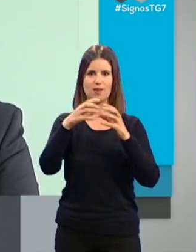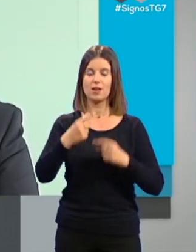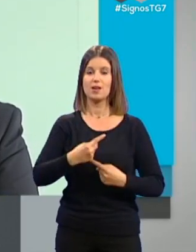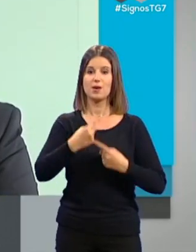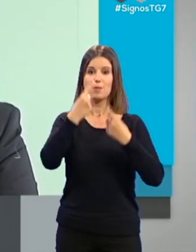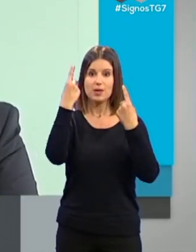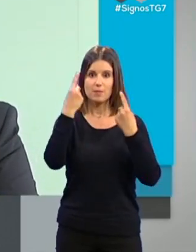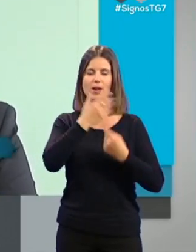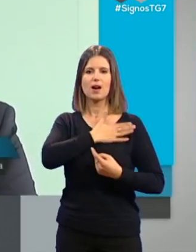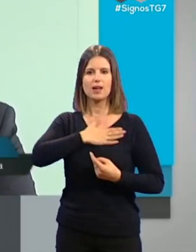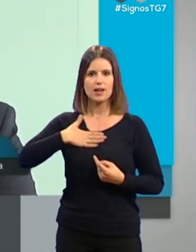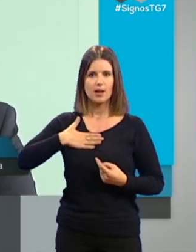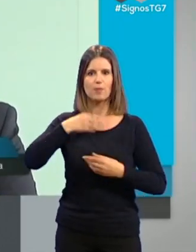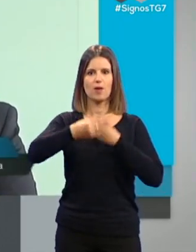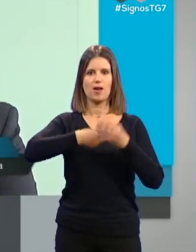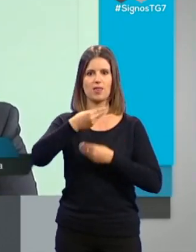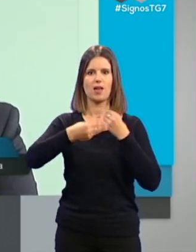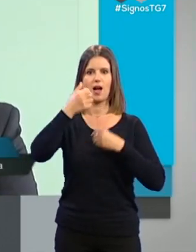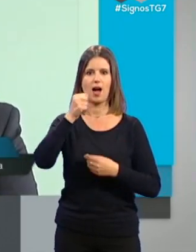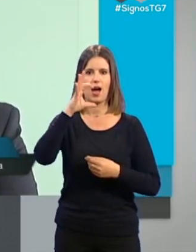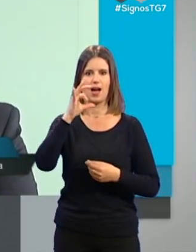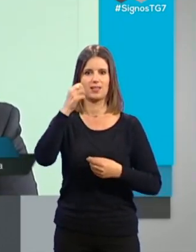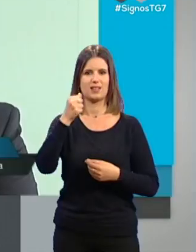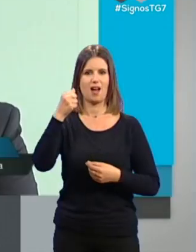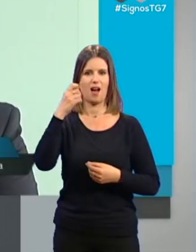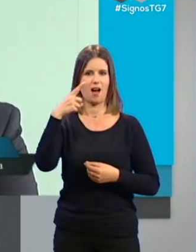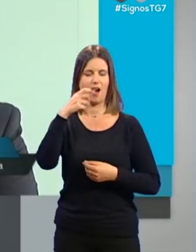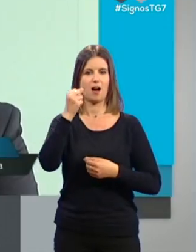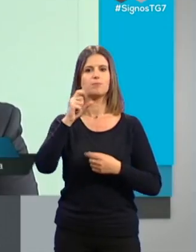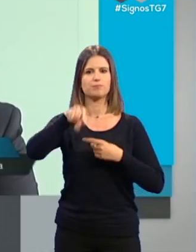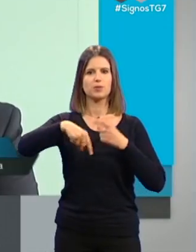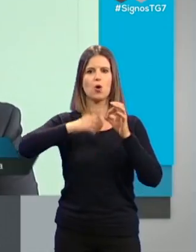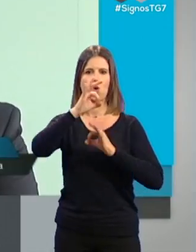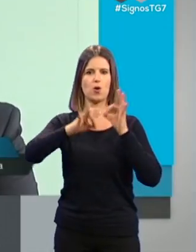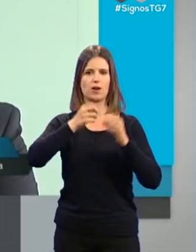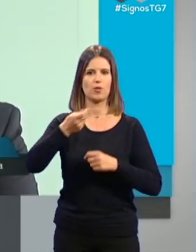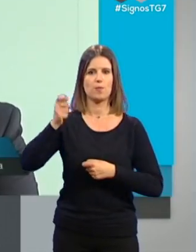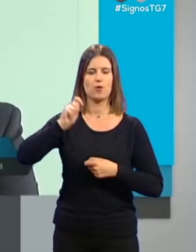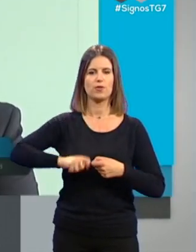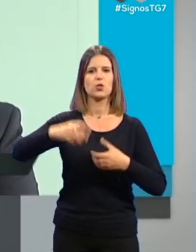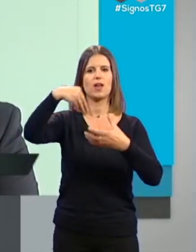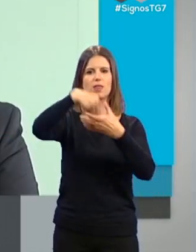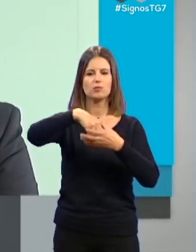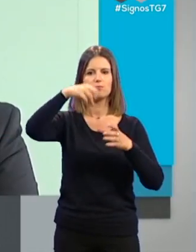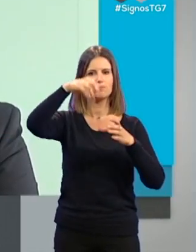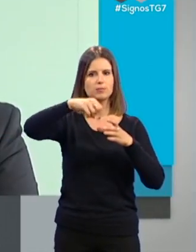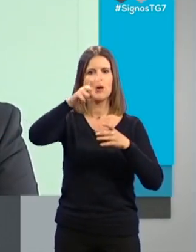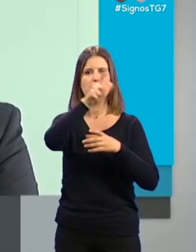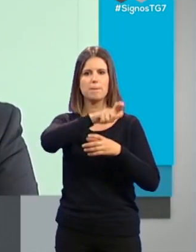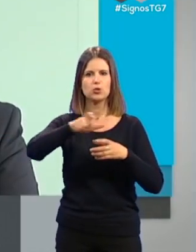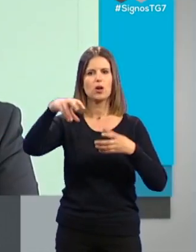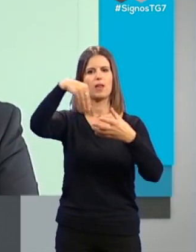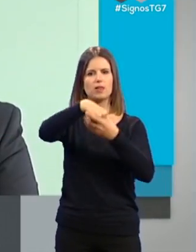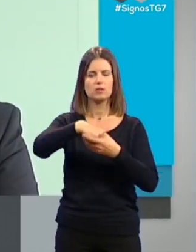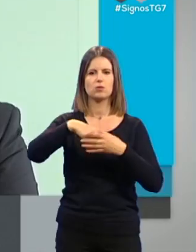que queremos hacer es Asaja, una organización profesional que engloba a muchísimas personas en nuestra